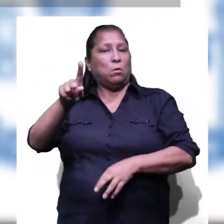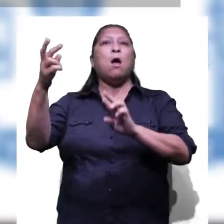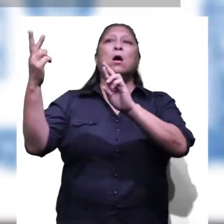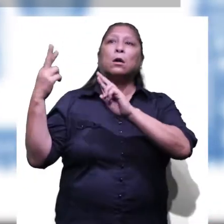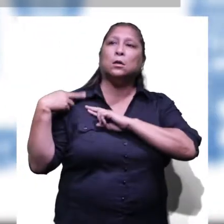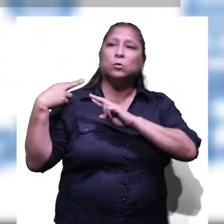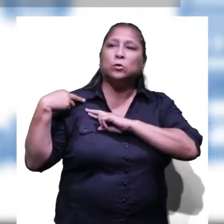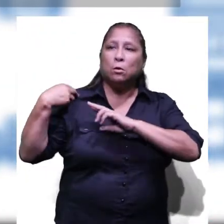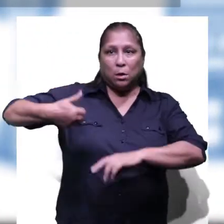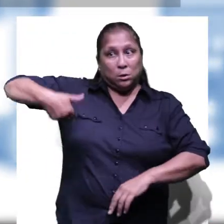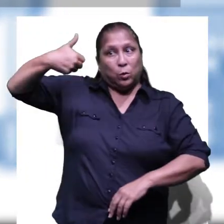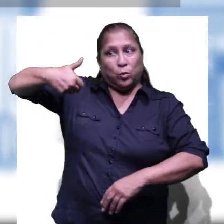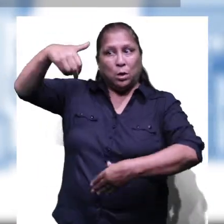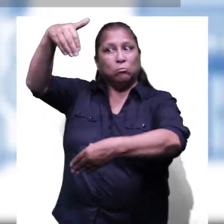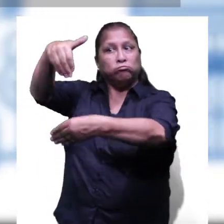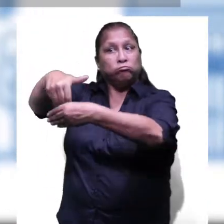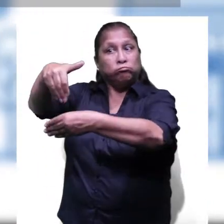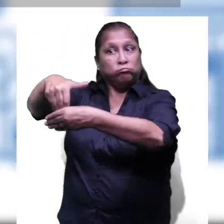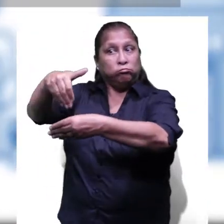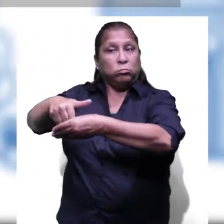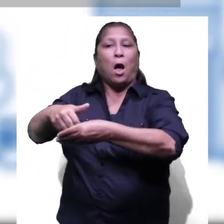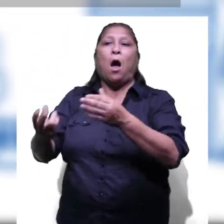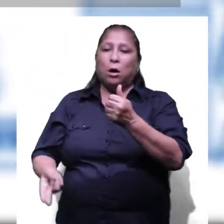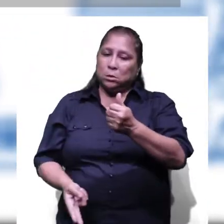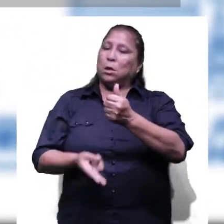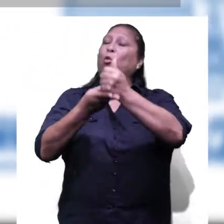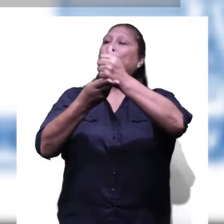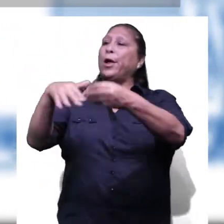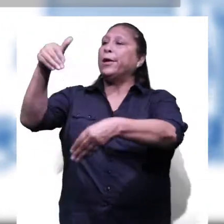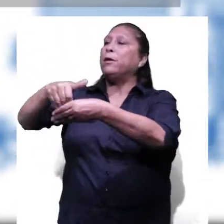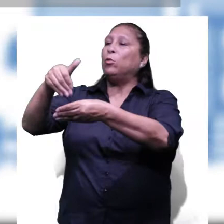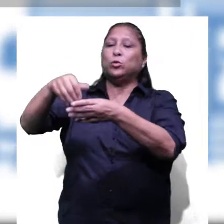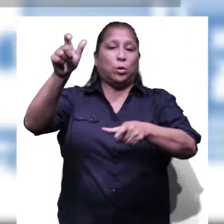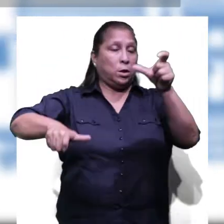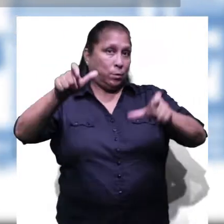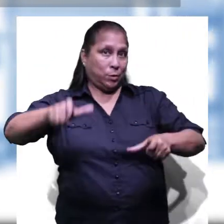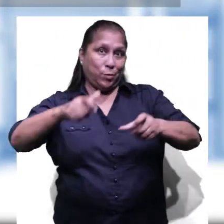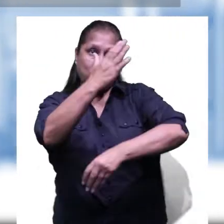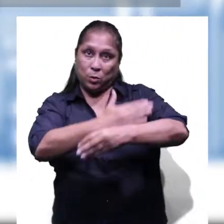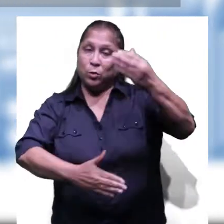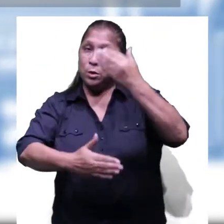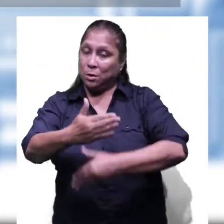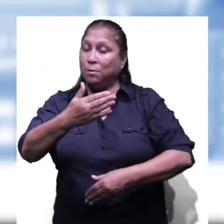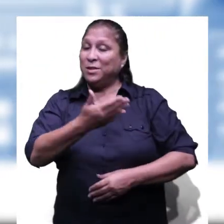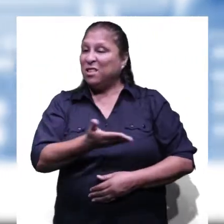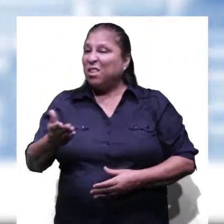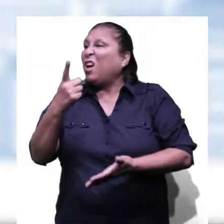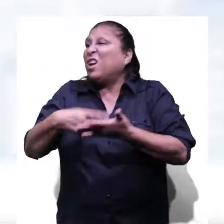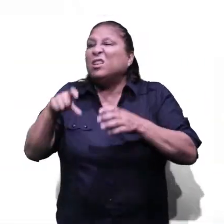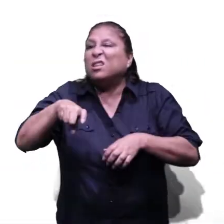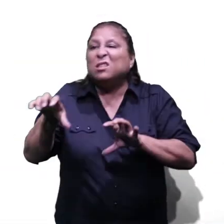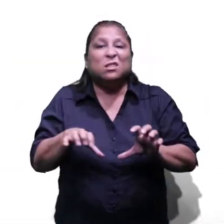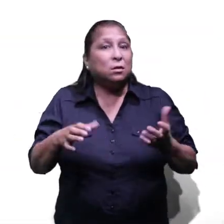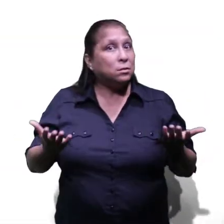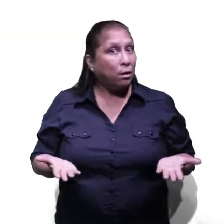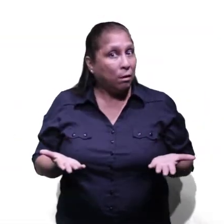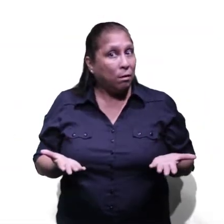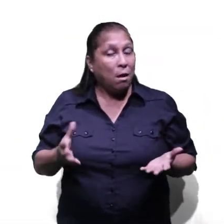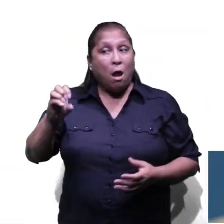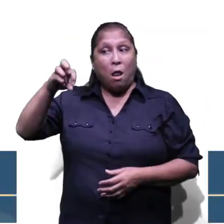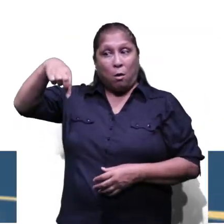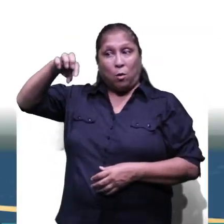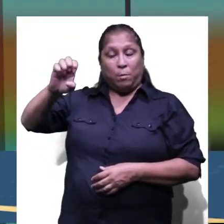obligación de las autoridades electorales garantizar el sufragio de las personas con discapacidad. ¿Qué medidas se deben tomar?